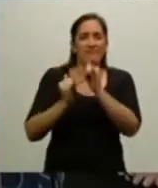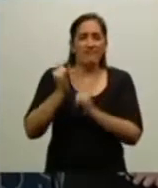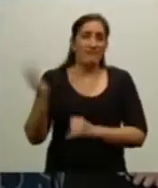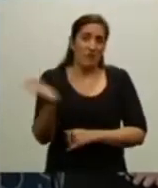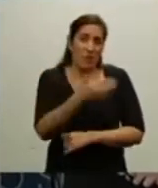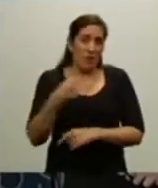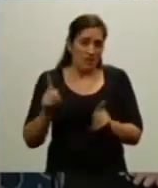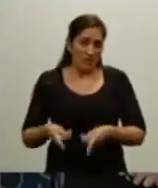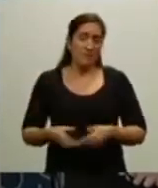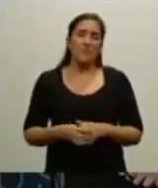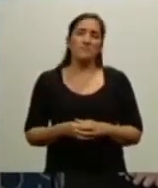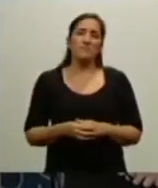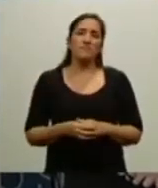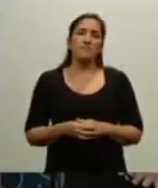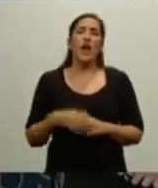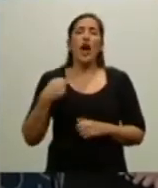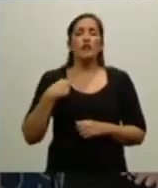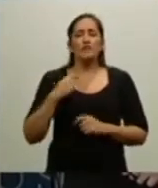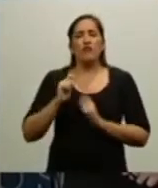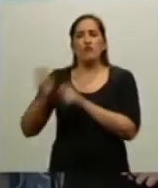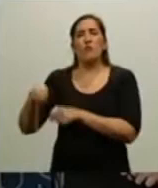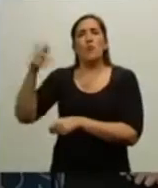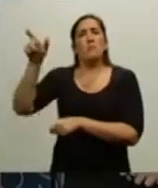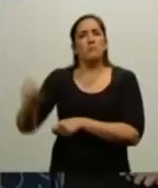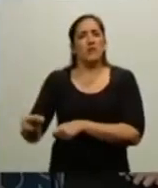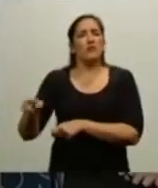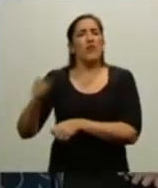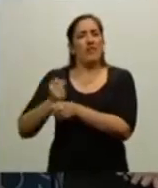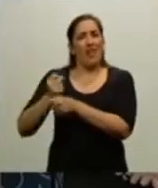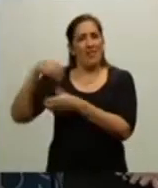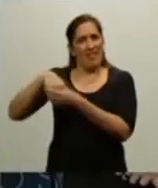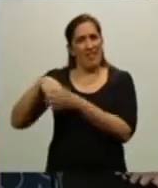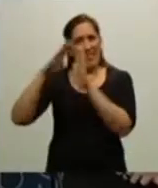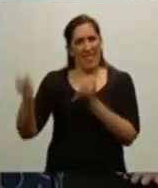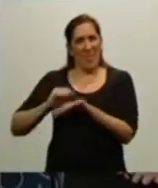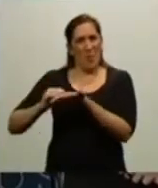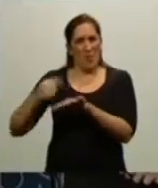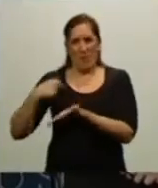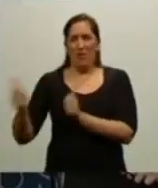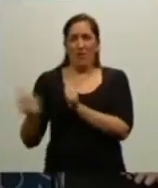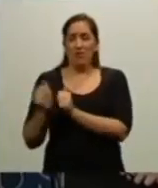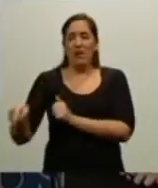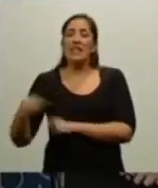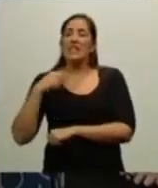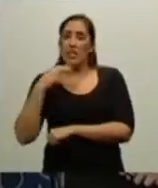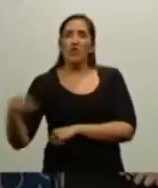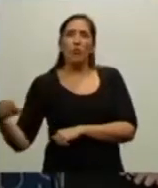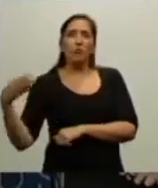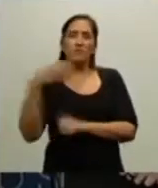Y lo hice acompañar por una persona que trabajaba con nosotros en el estudio y allá fue Máximo con su banderita